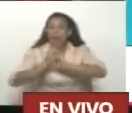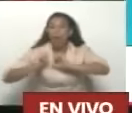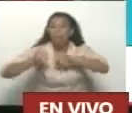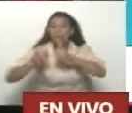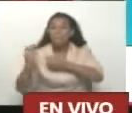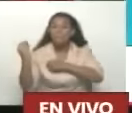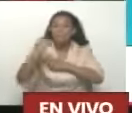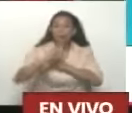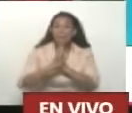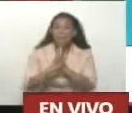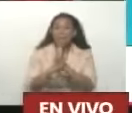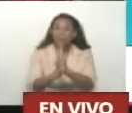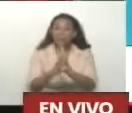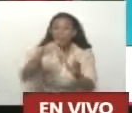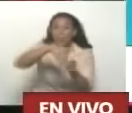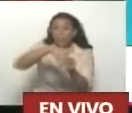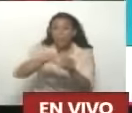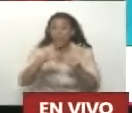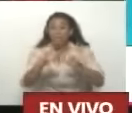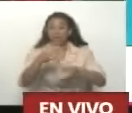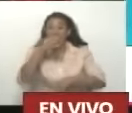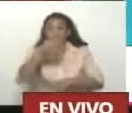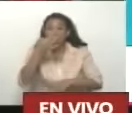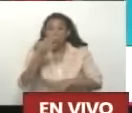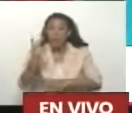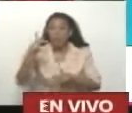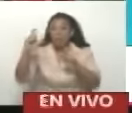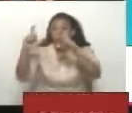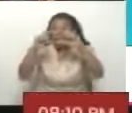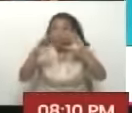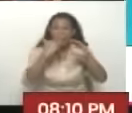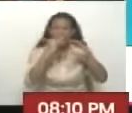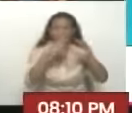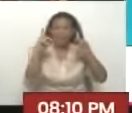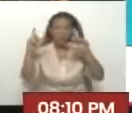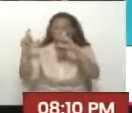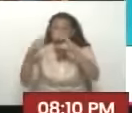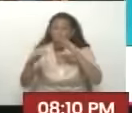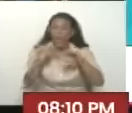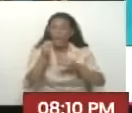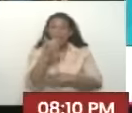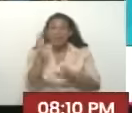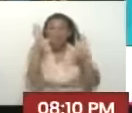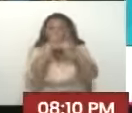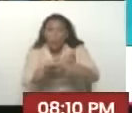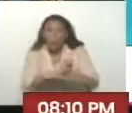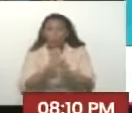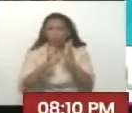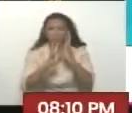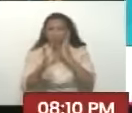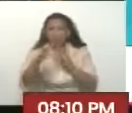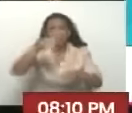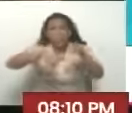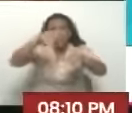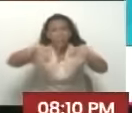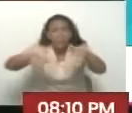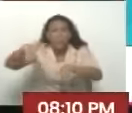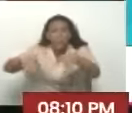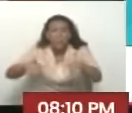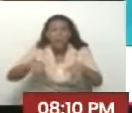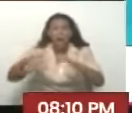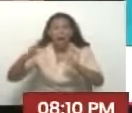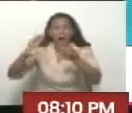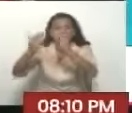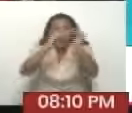llegar más gente A las seis Y me llegaban fotos A las nueve A las diez de la noche Y un gentío Y entonces